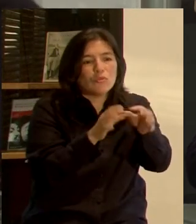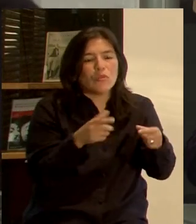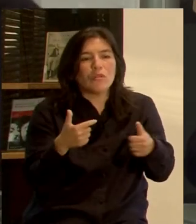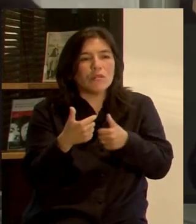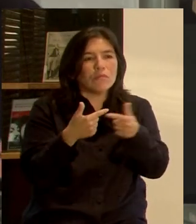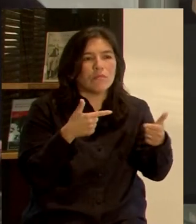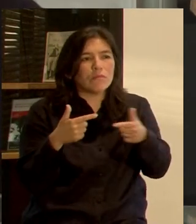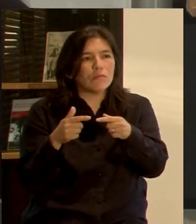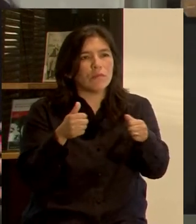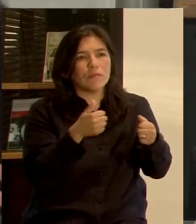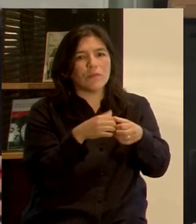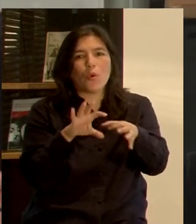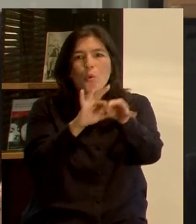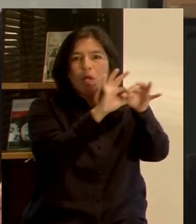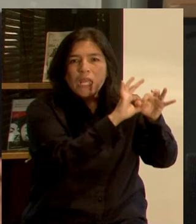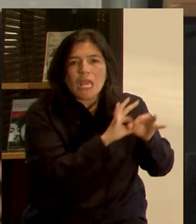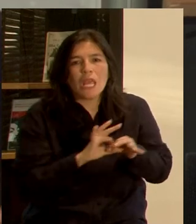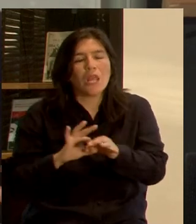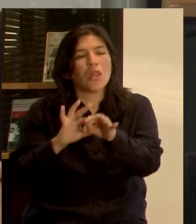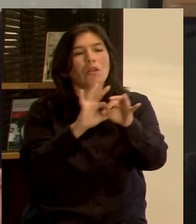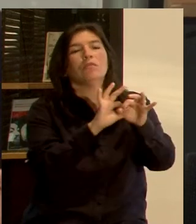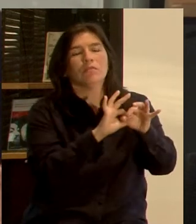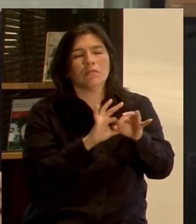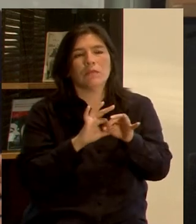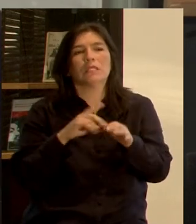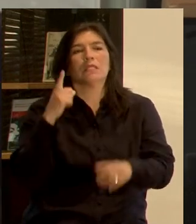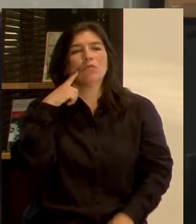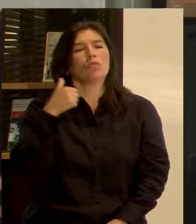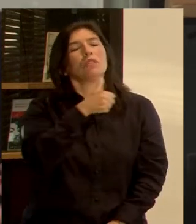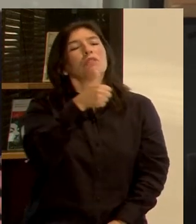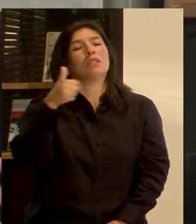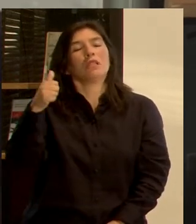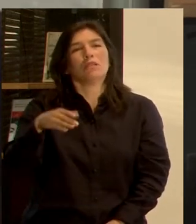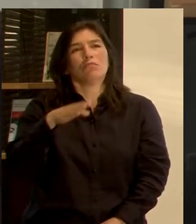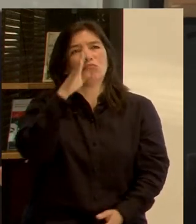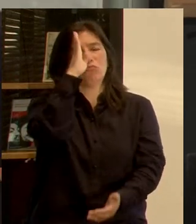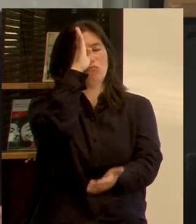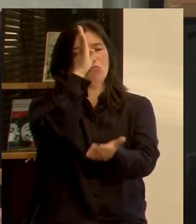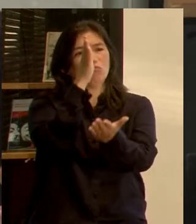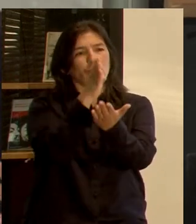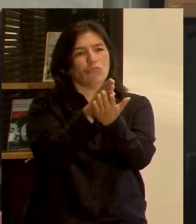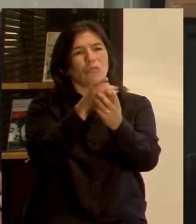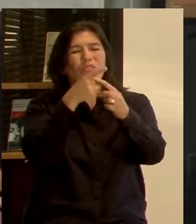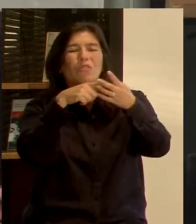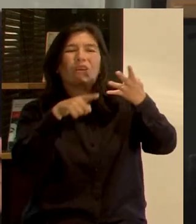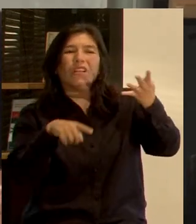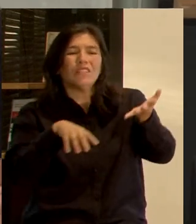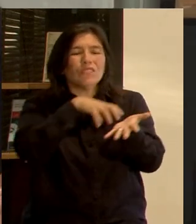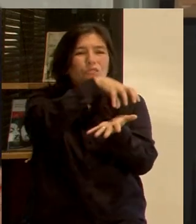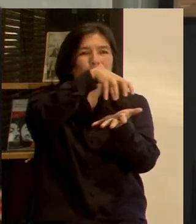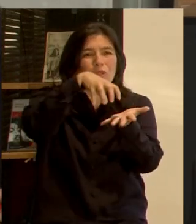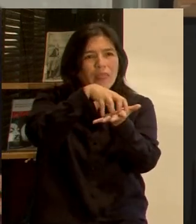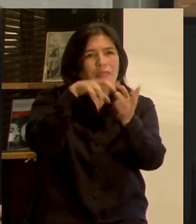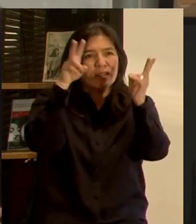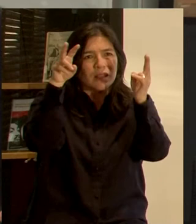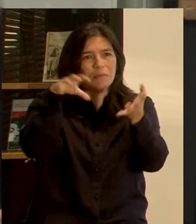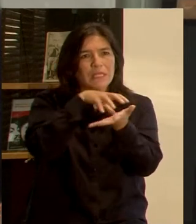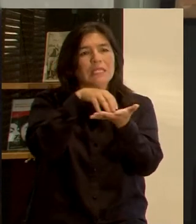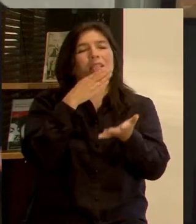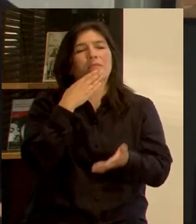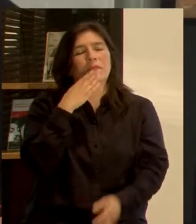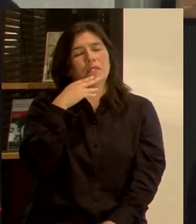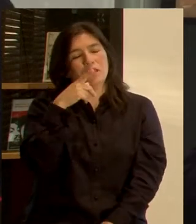responsabilidades y qué podemos hacer para que las autoridades que toman decisiones respecto de todo lo que tiene que ver con la ciudad también rindan